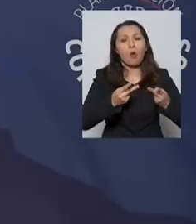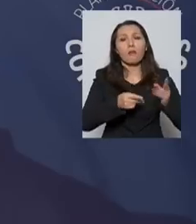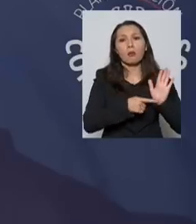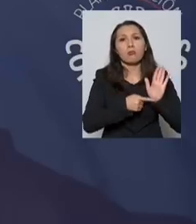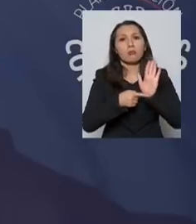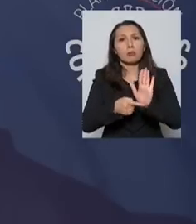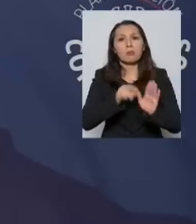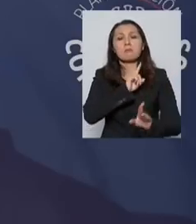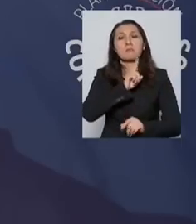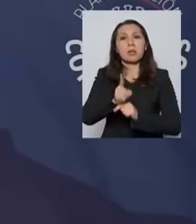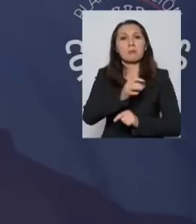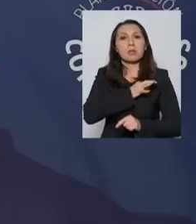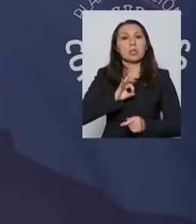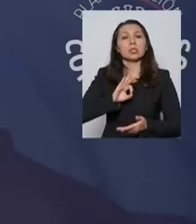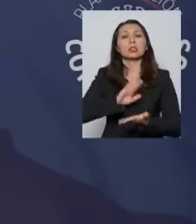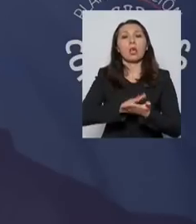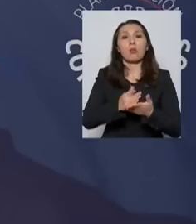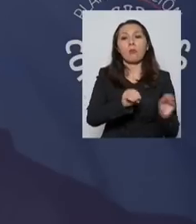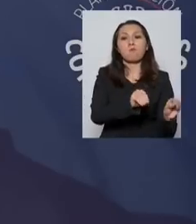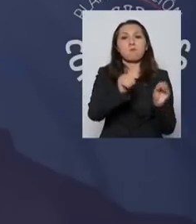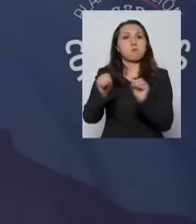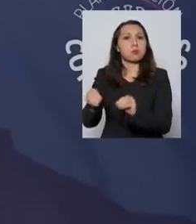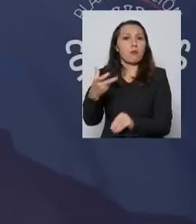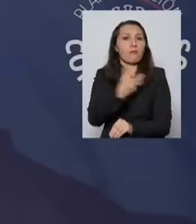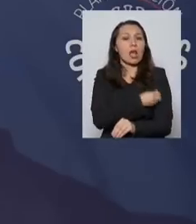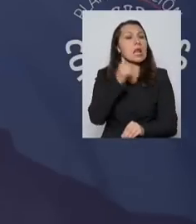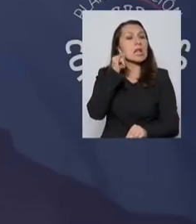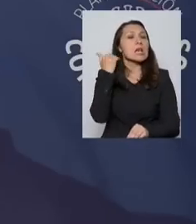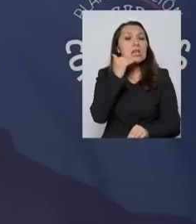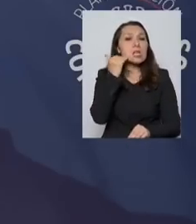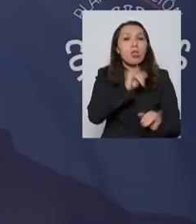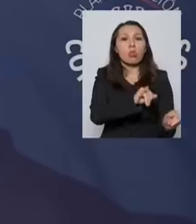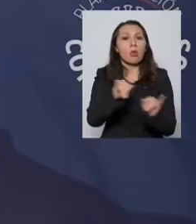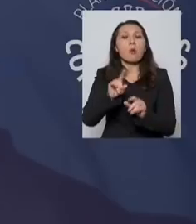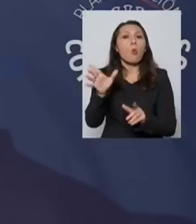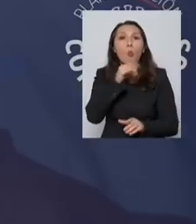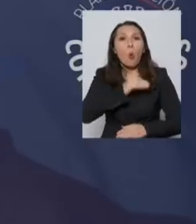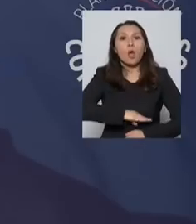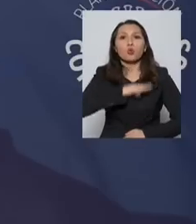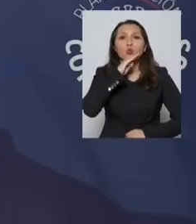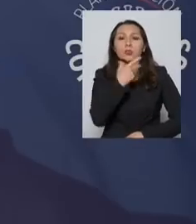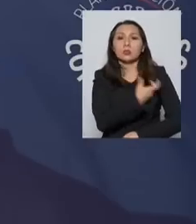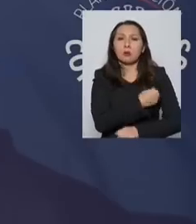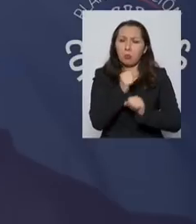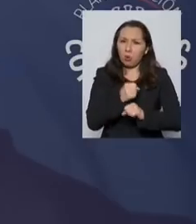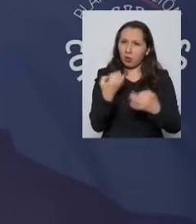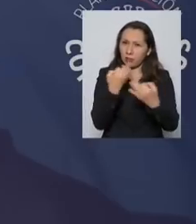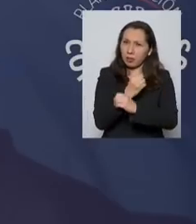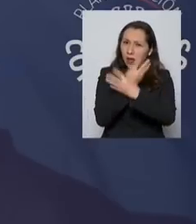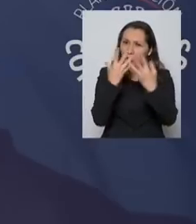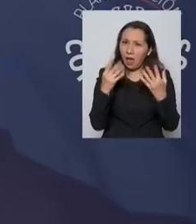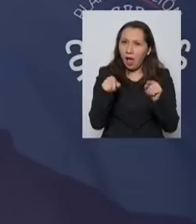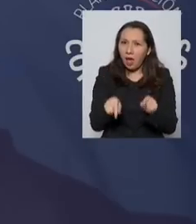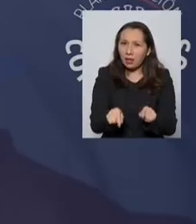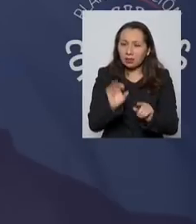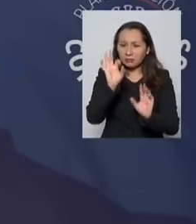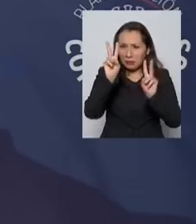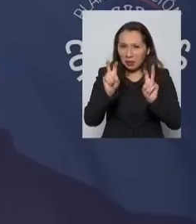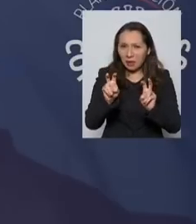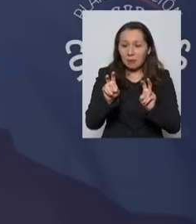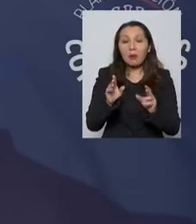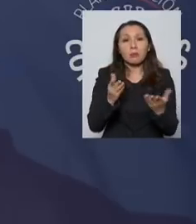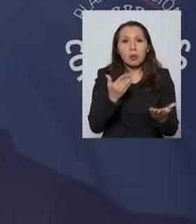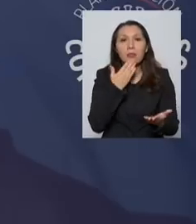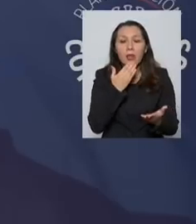les mandó el Ministerio de Salud pidiendo postergar la vacunación de los niños por falta de stock. Si pudiera aclararnos ese punto, y si es que